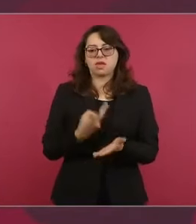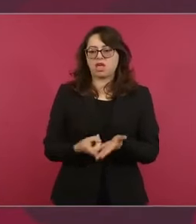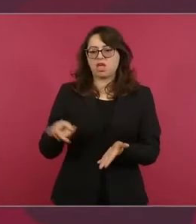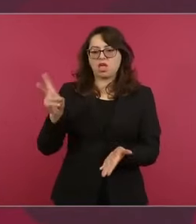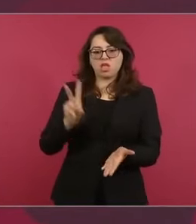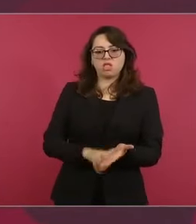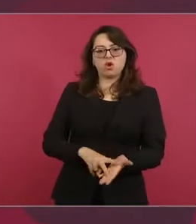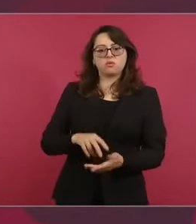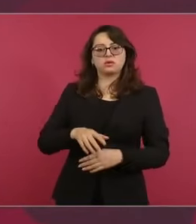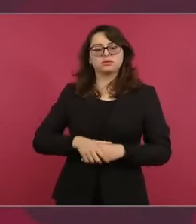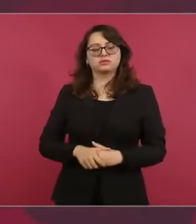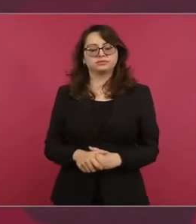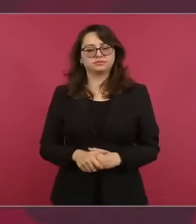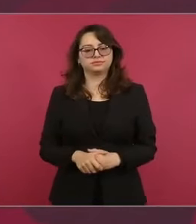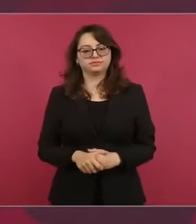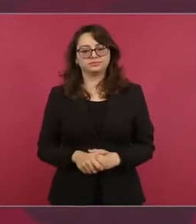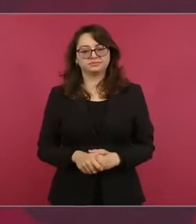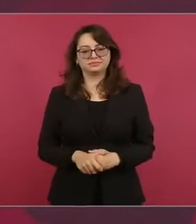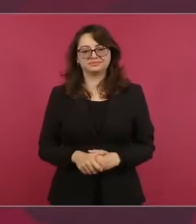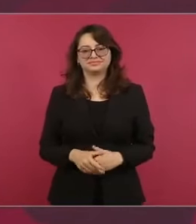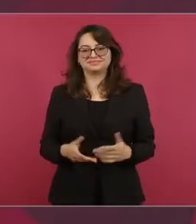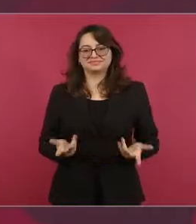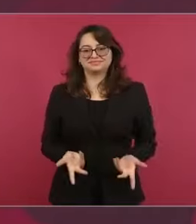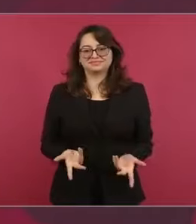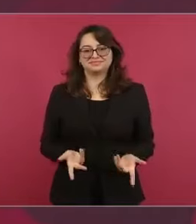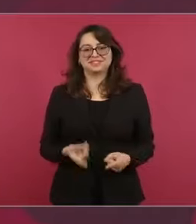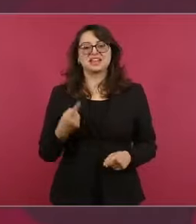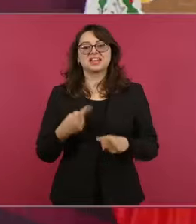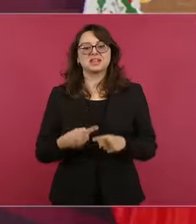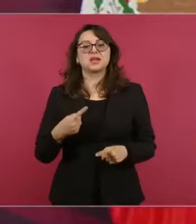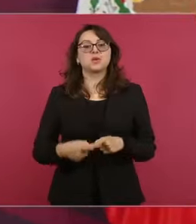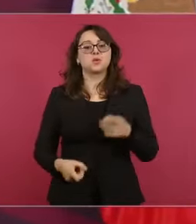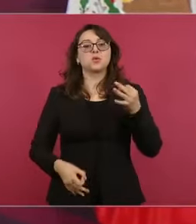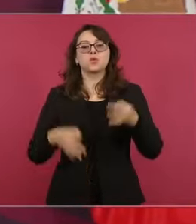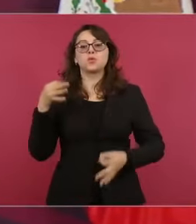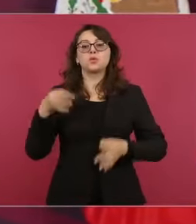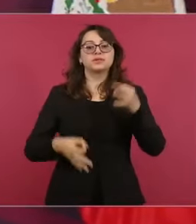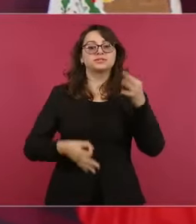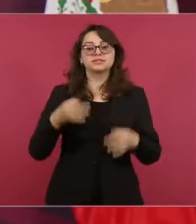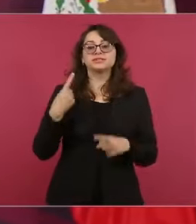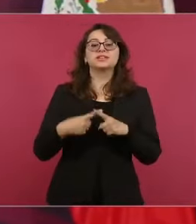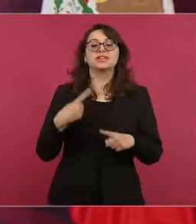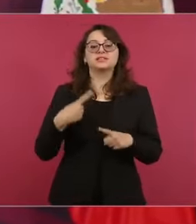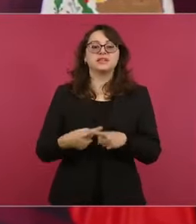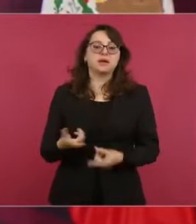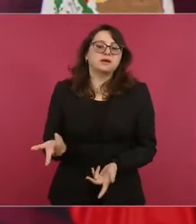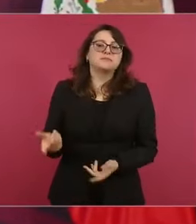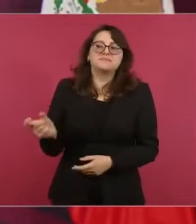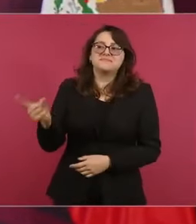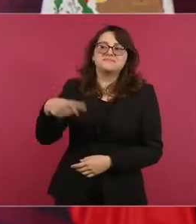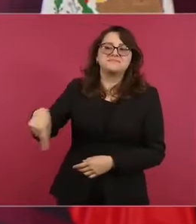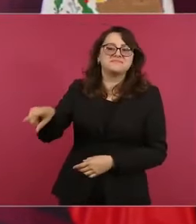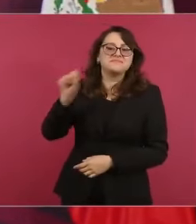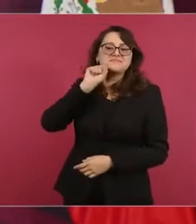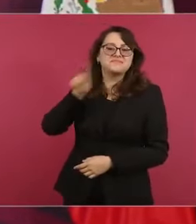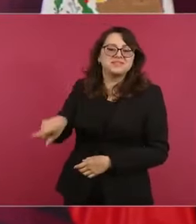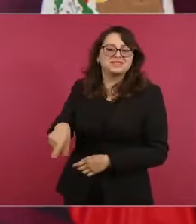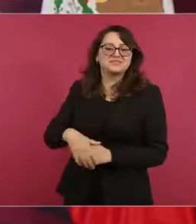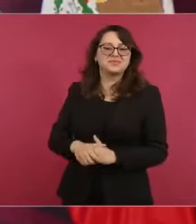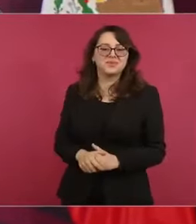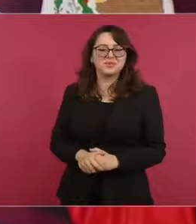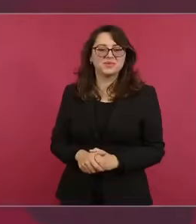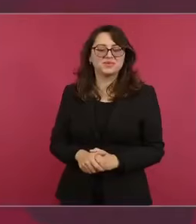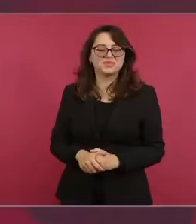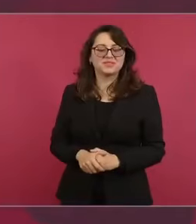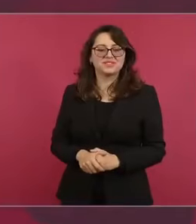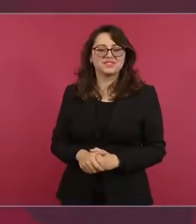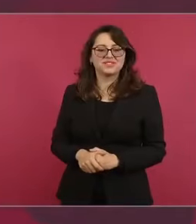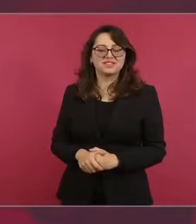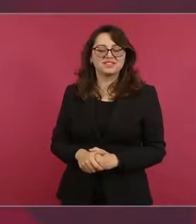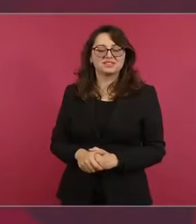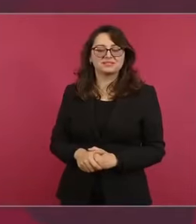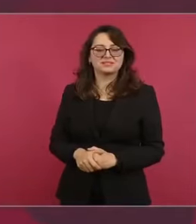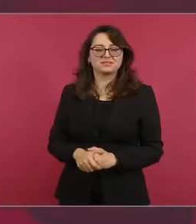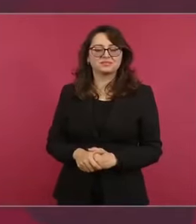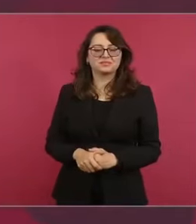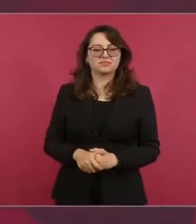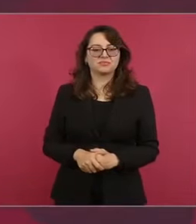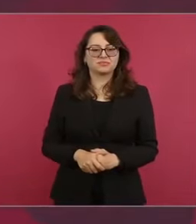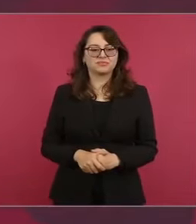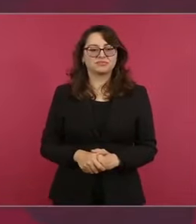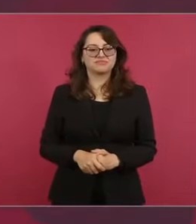van